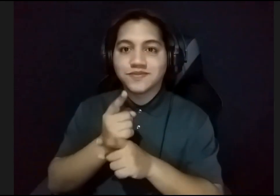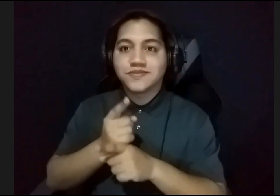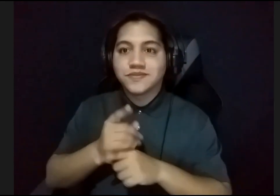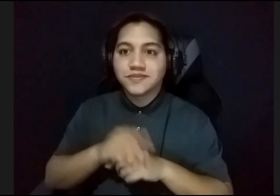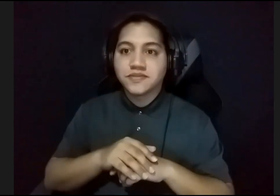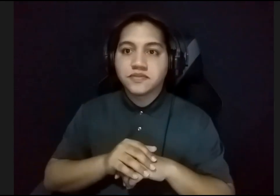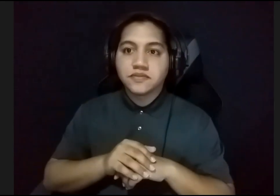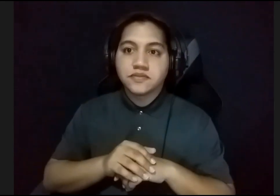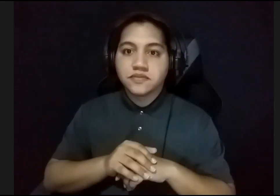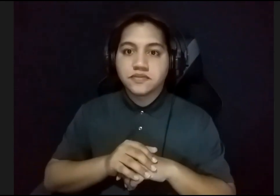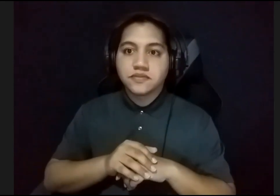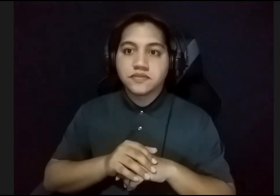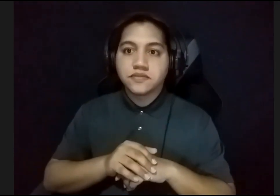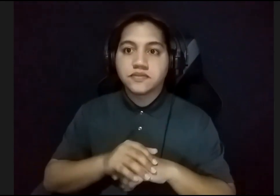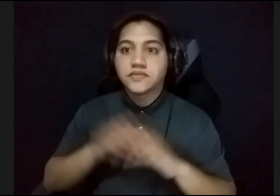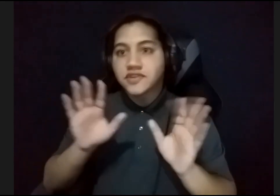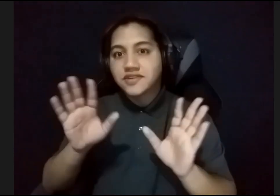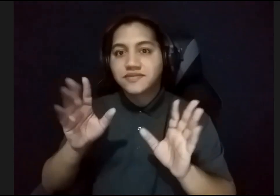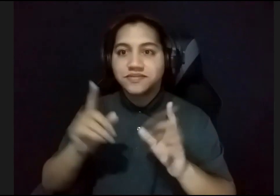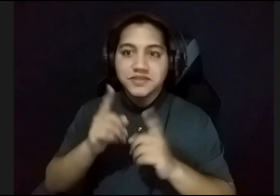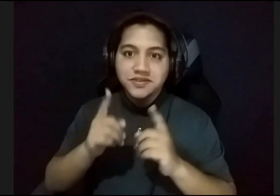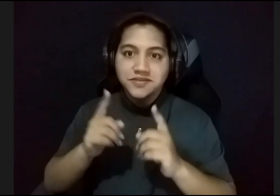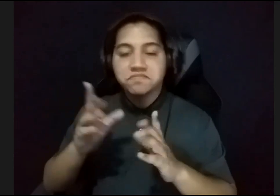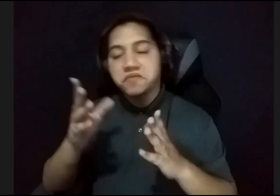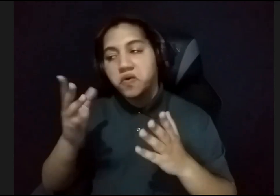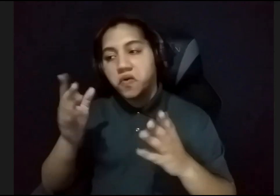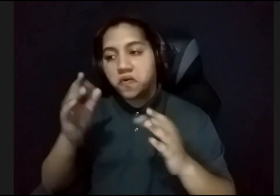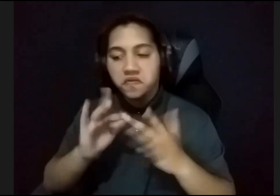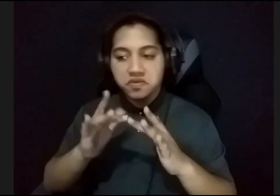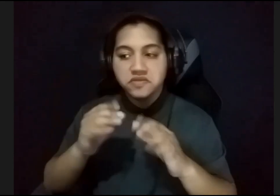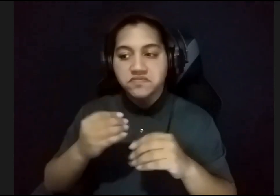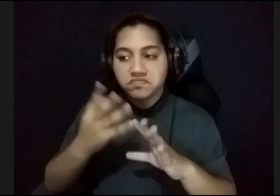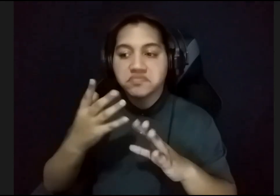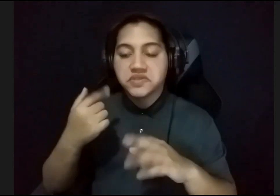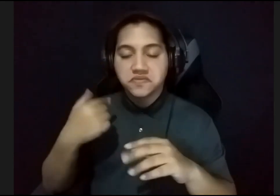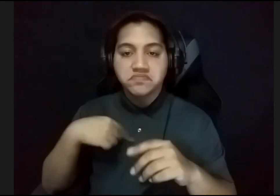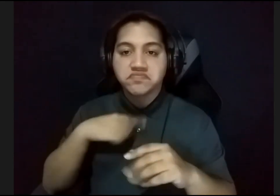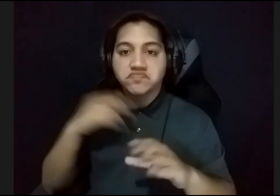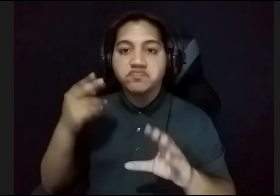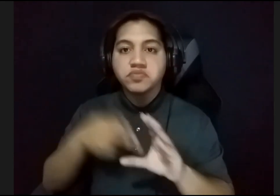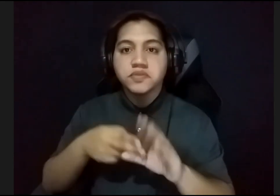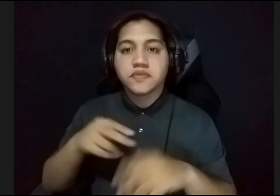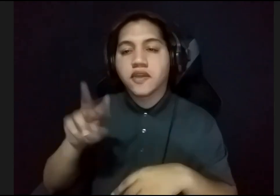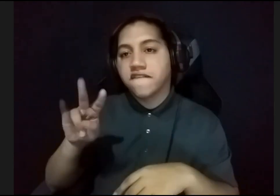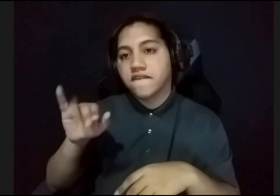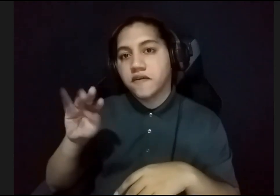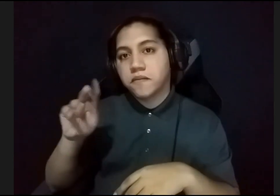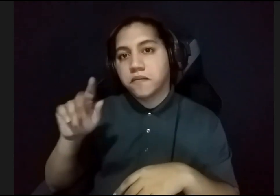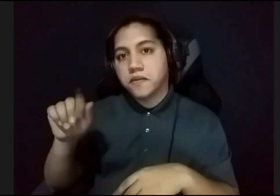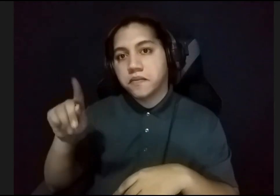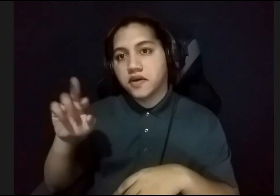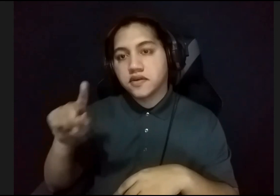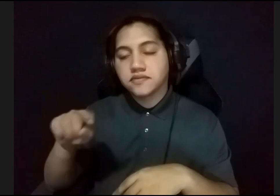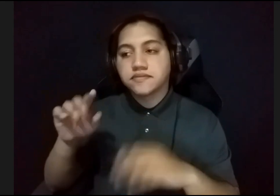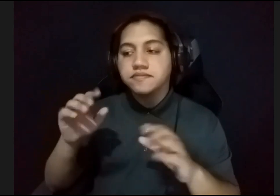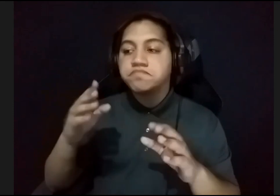Si tiene que ser presencial o virtual, pero estaremos. Sí, sí, sí, sí. Pregunta Vilma Pérez, saludos. ¿Podría abundar sobre